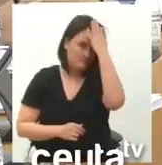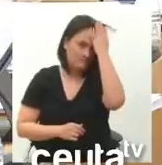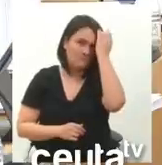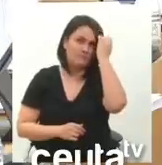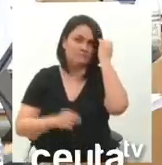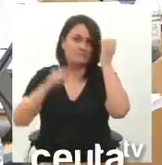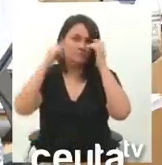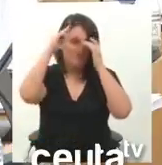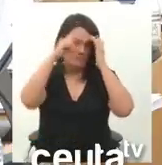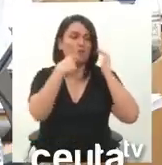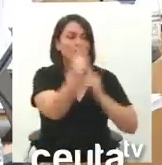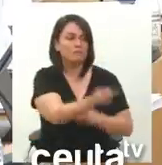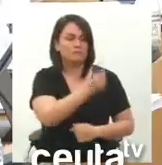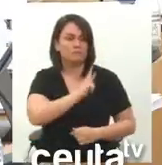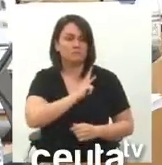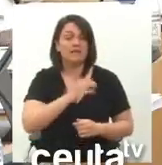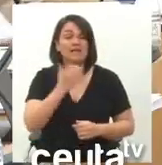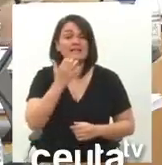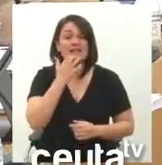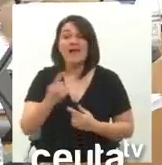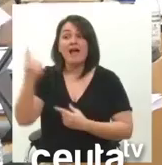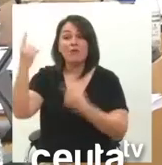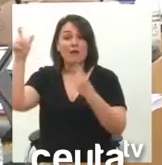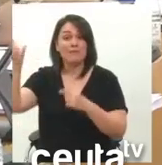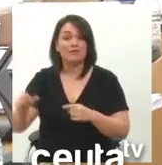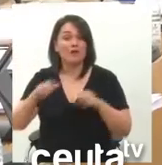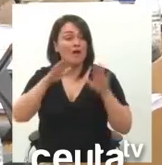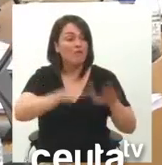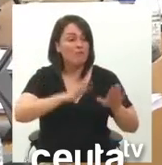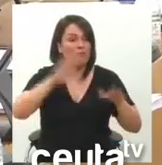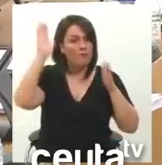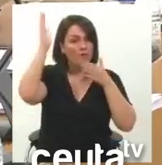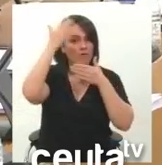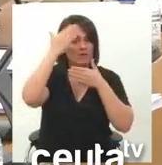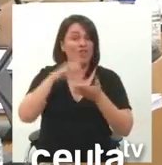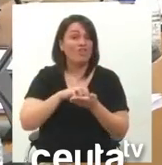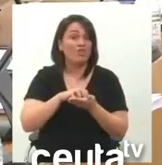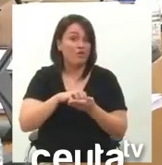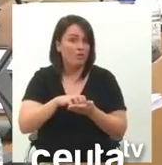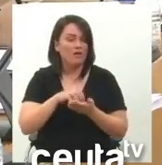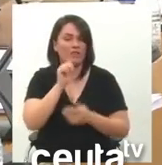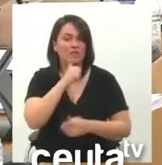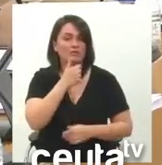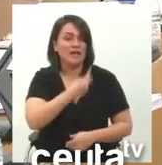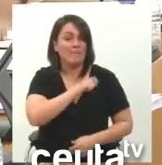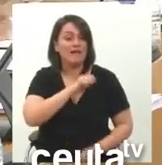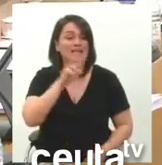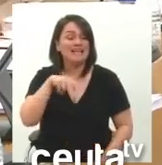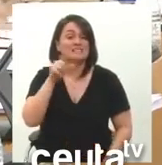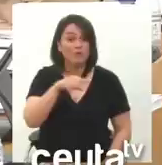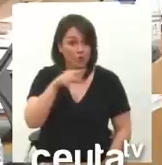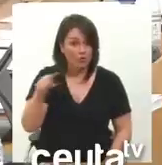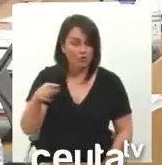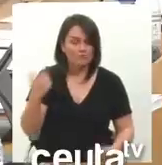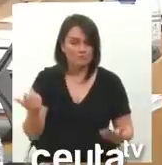-marroquí le quedan dudas de que Ceuta es España y debe ser España, enumero los principales